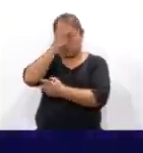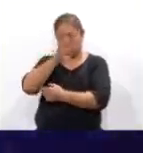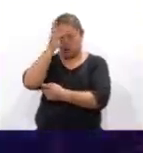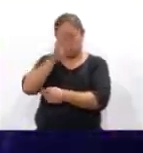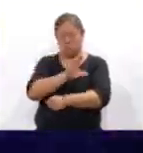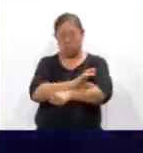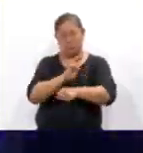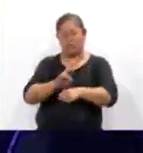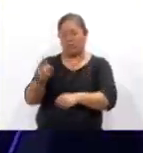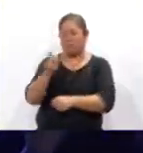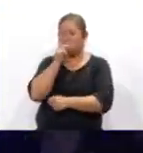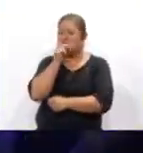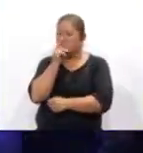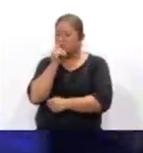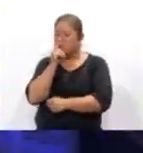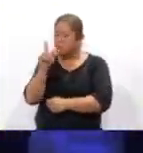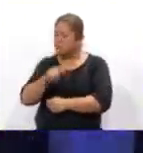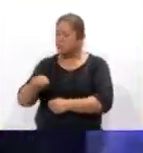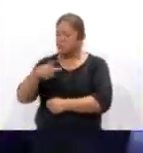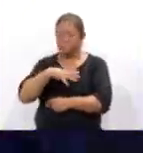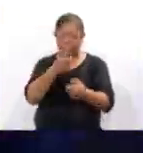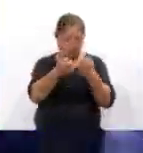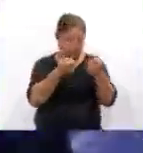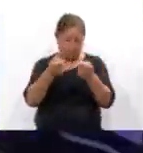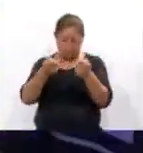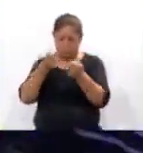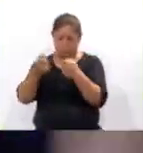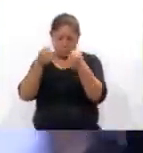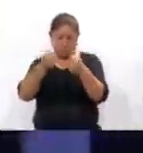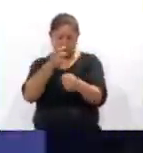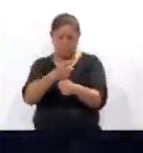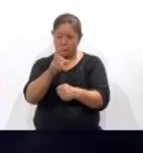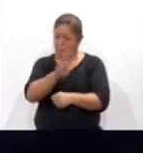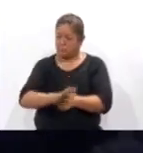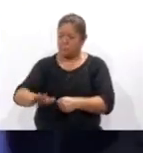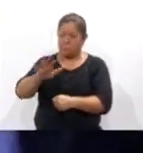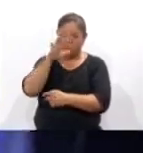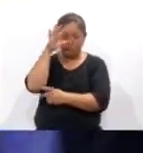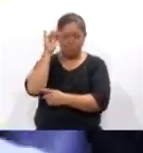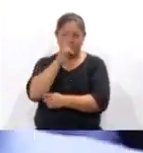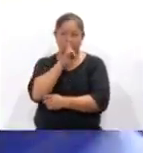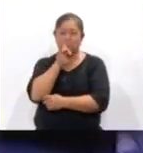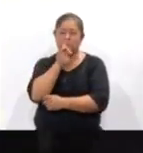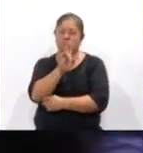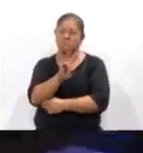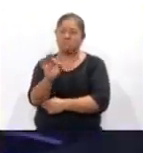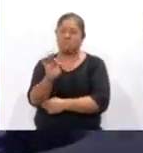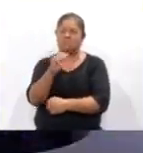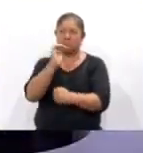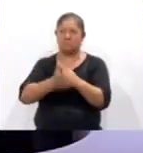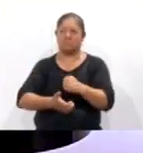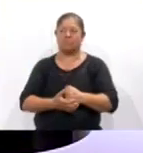Estatal de Protección Civil implementará un operativo de seguridad. Para Corazit Noticias, Victoria Flores.